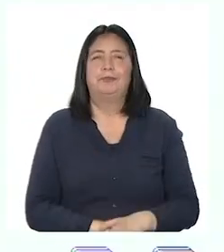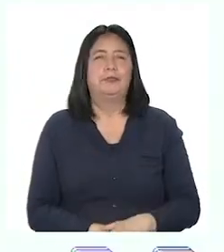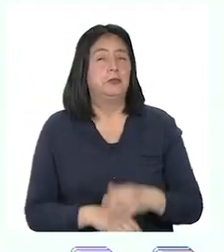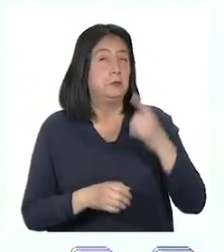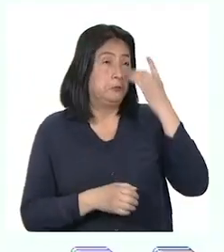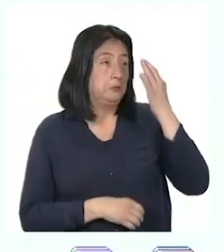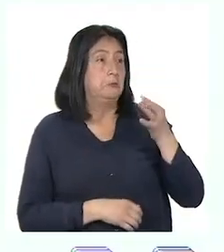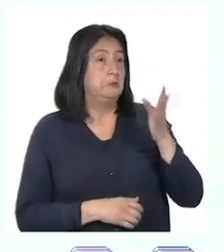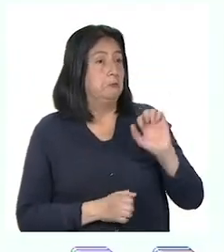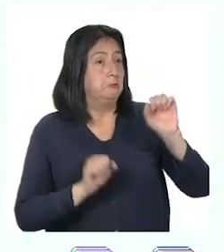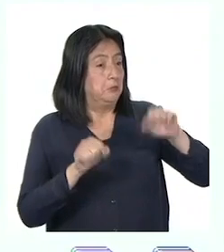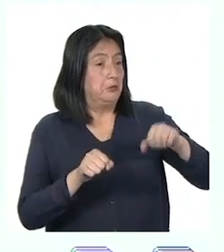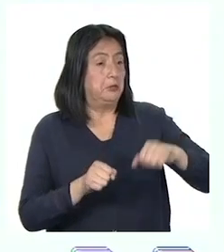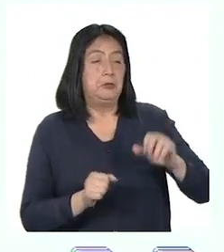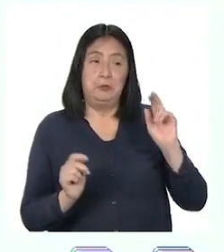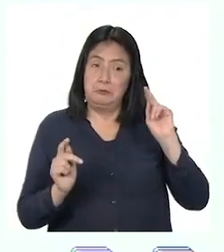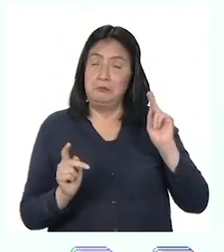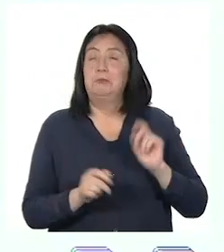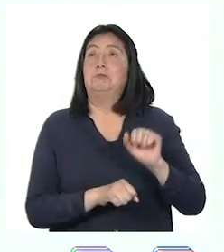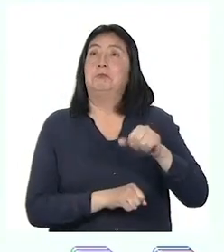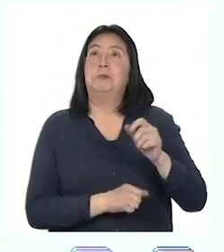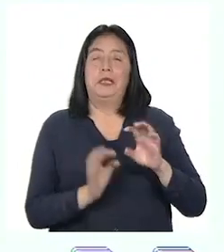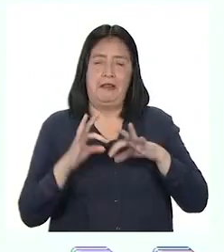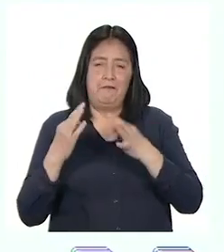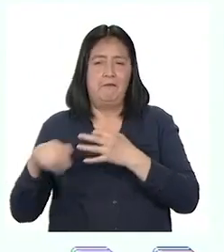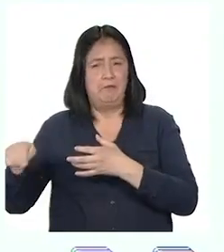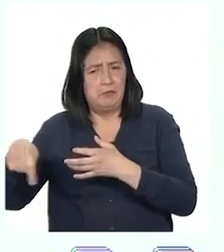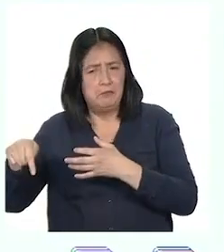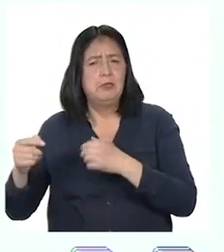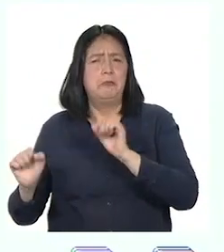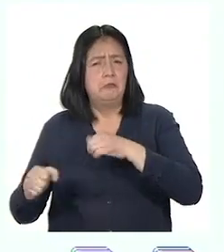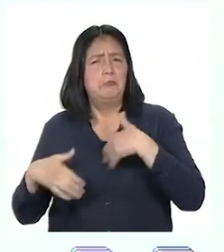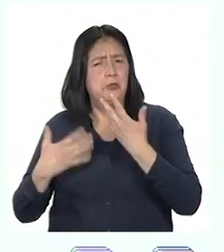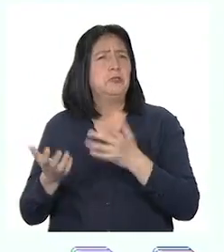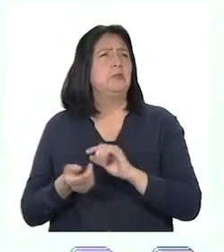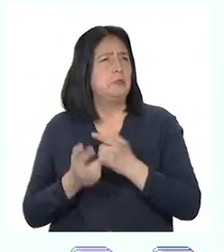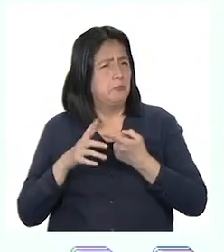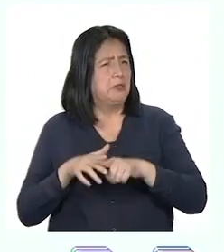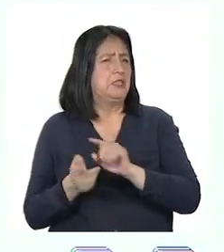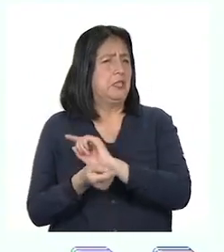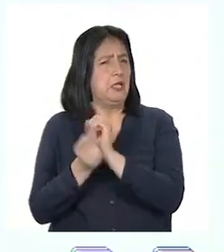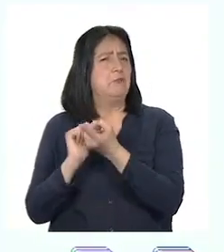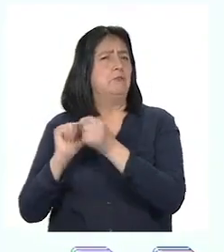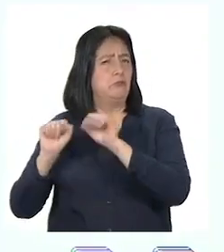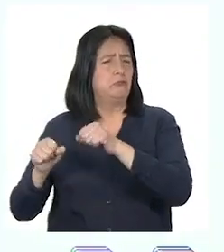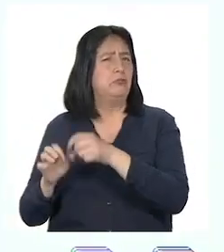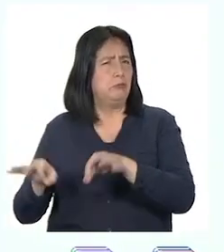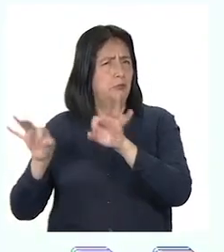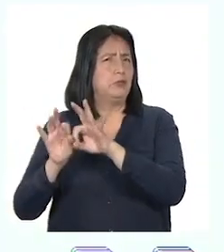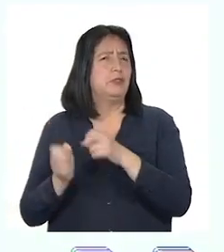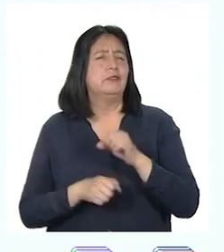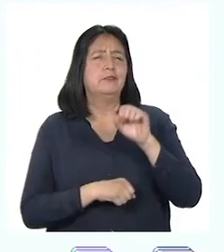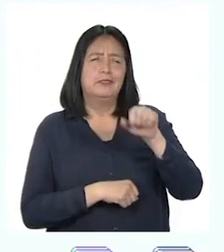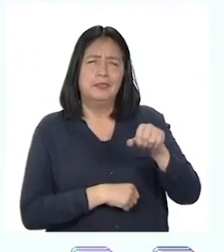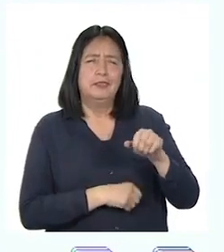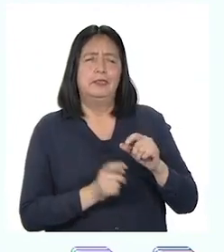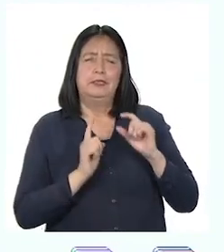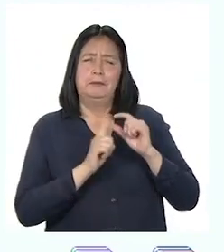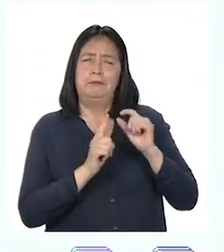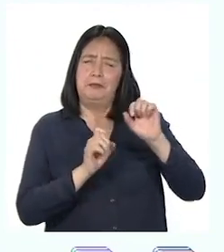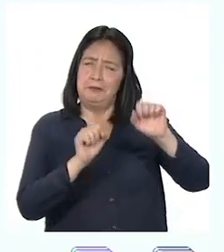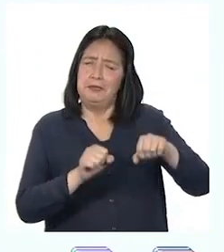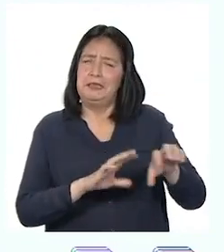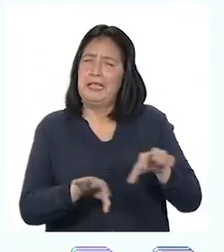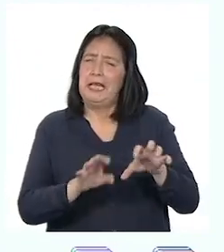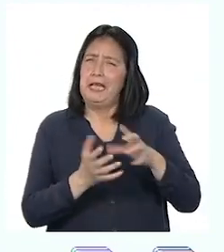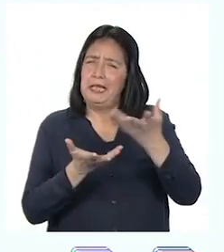Creo que es perfecta para que desde nuestras familias podamos generar cambios importantes. Hagamos que nuestras palabras se